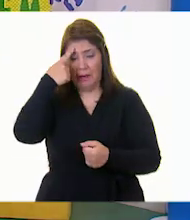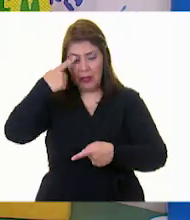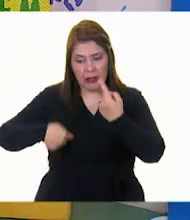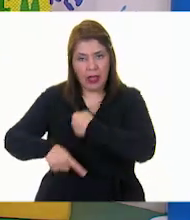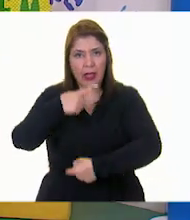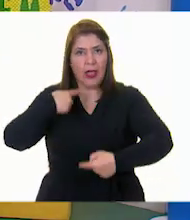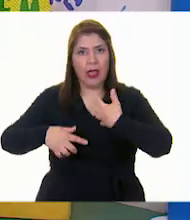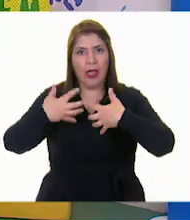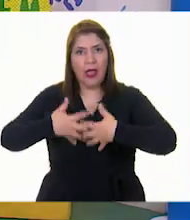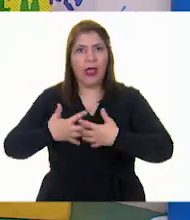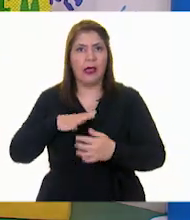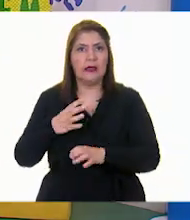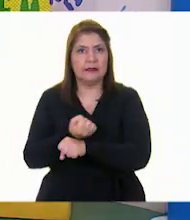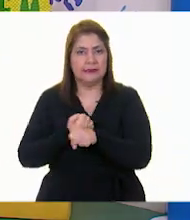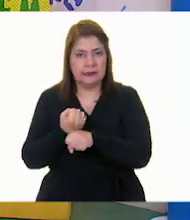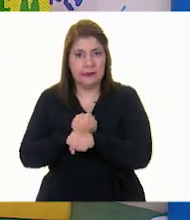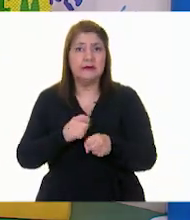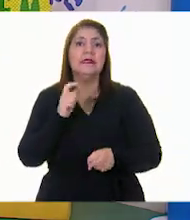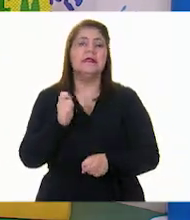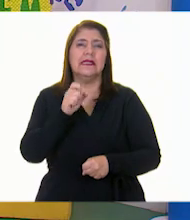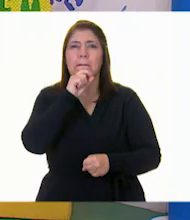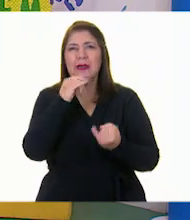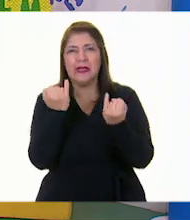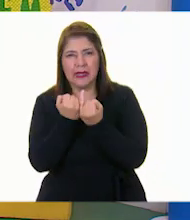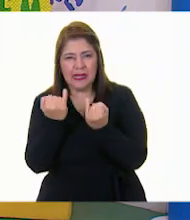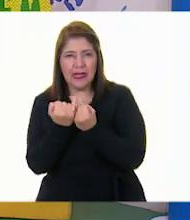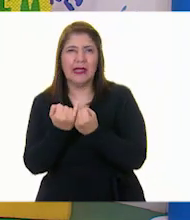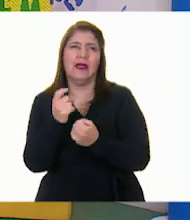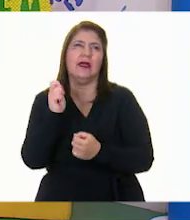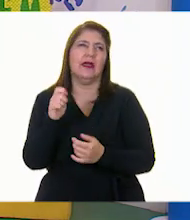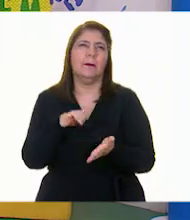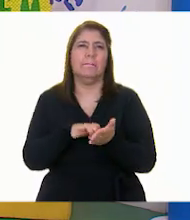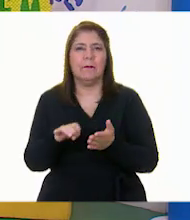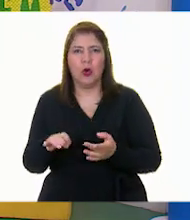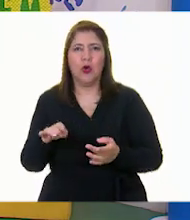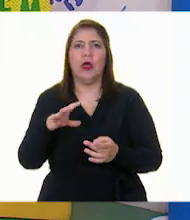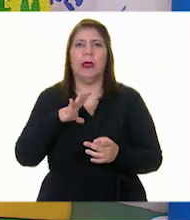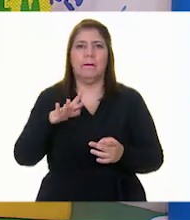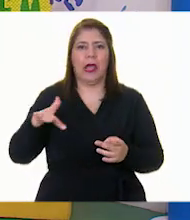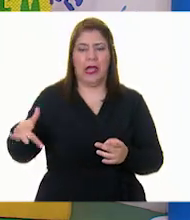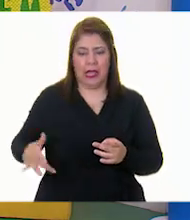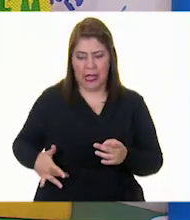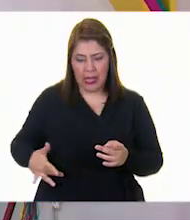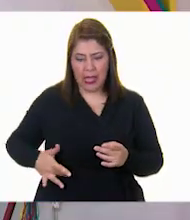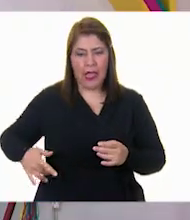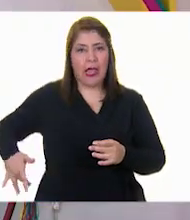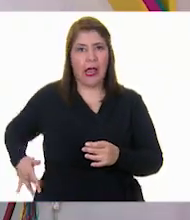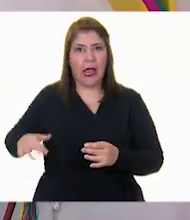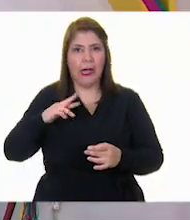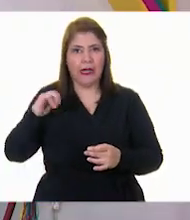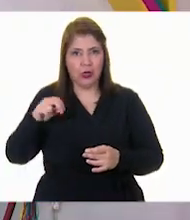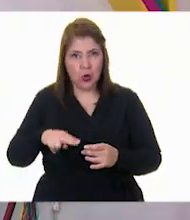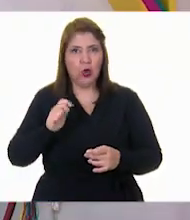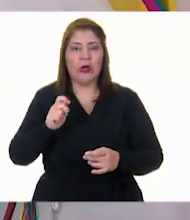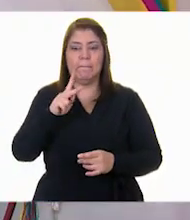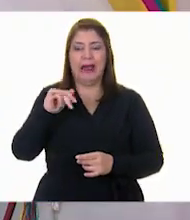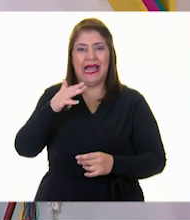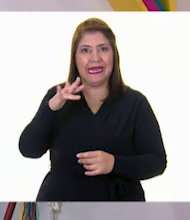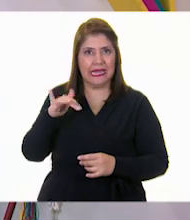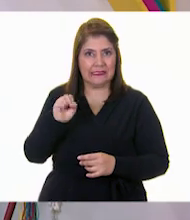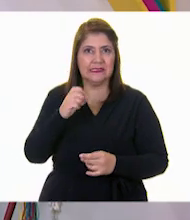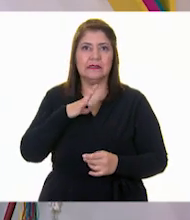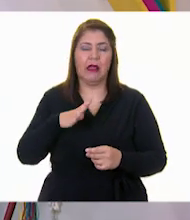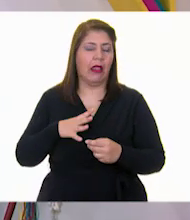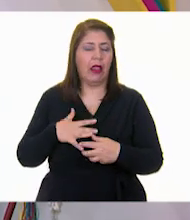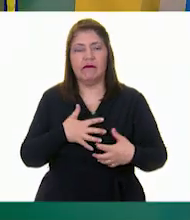cuerpo. También nuestros órganos, como el páncreas, los riñones, tienen que trabajar mucho más